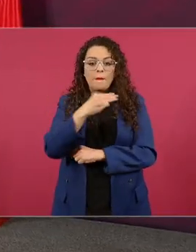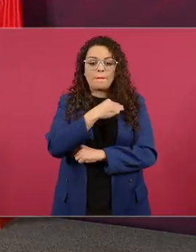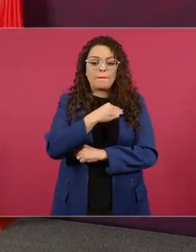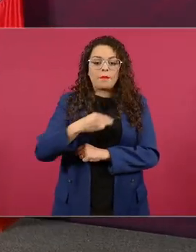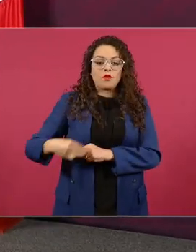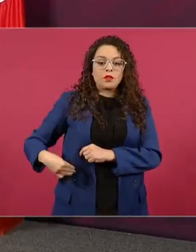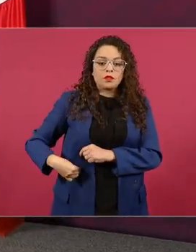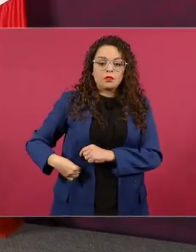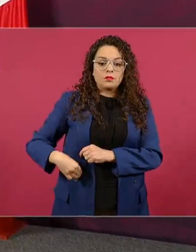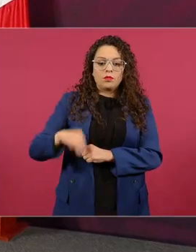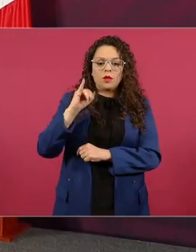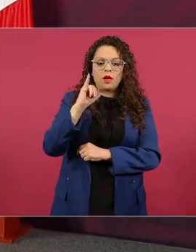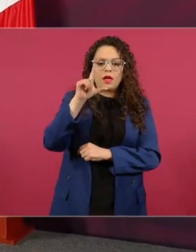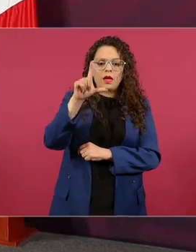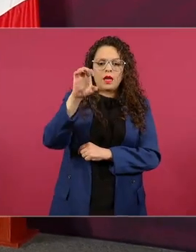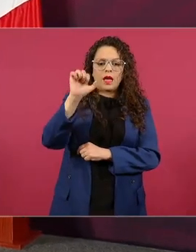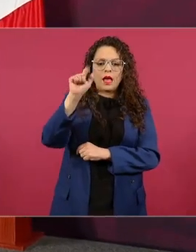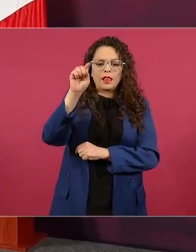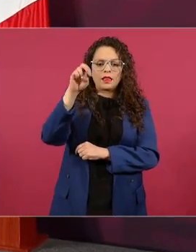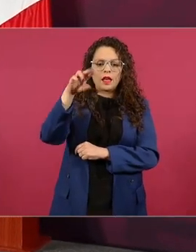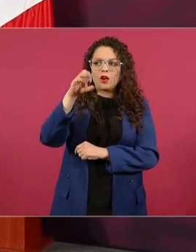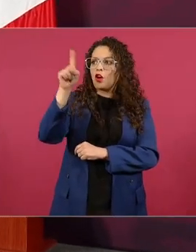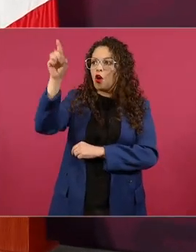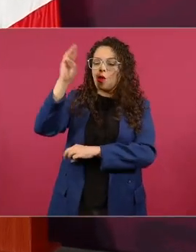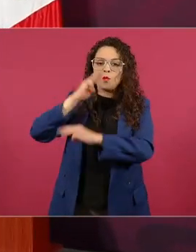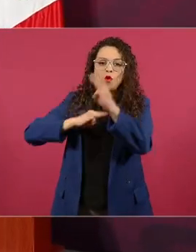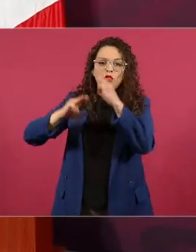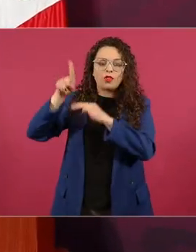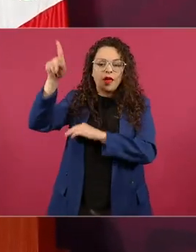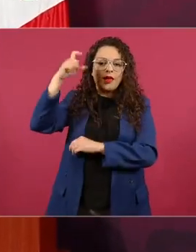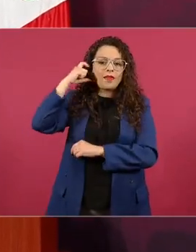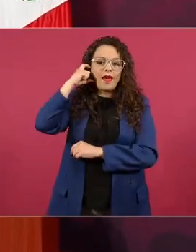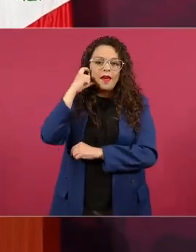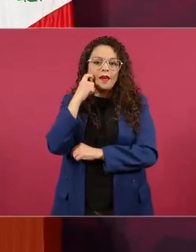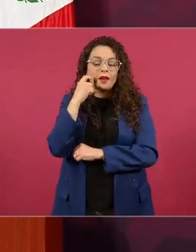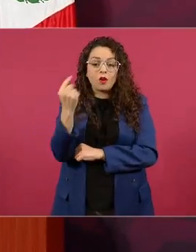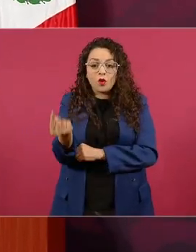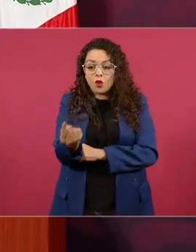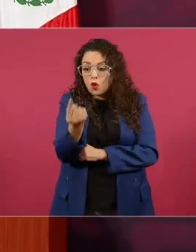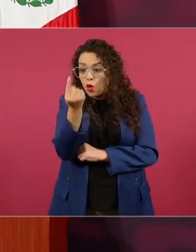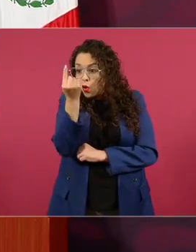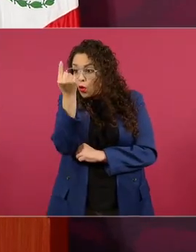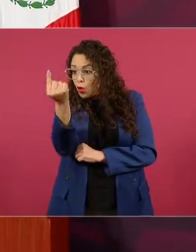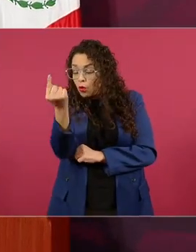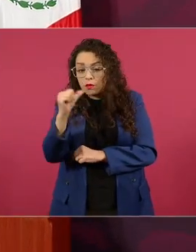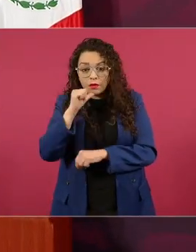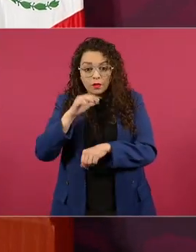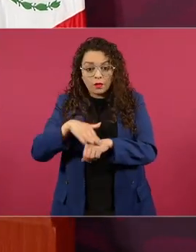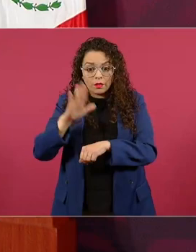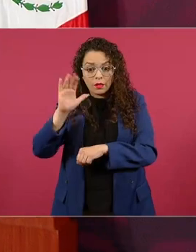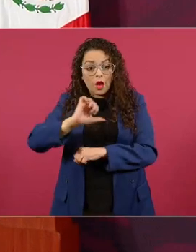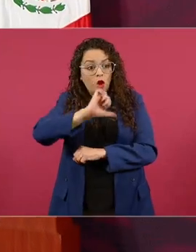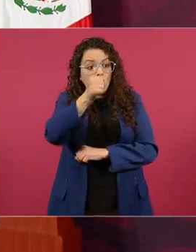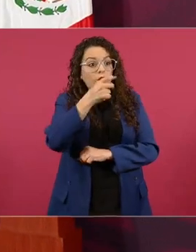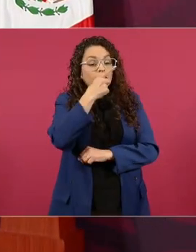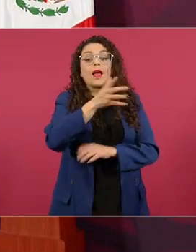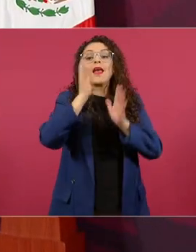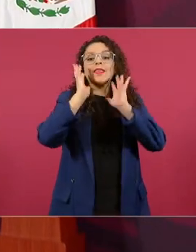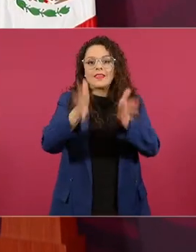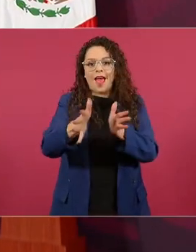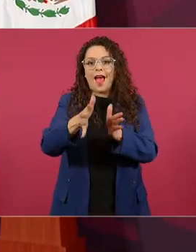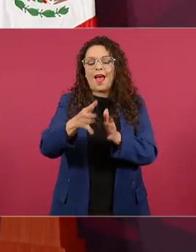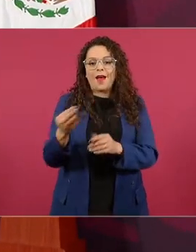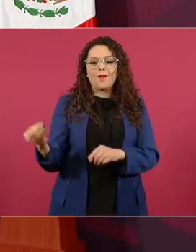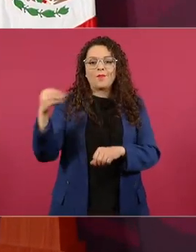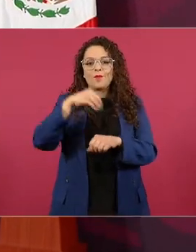me acuerdo de la montaña en Guerrero uno pero otros me decían ya está la antena